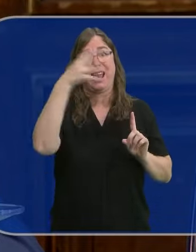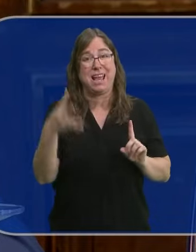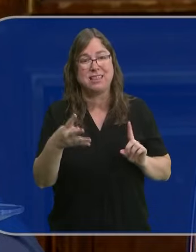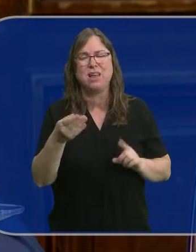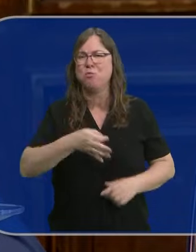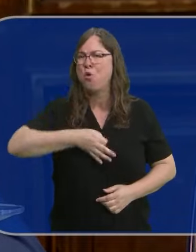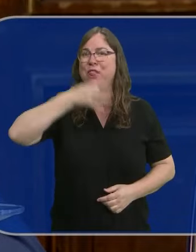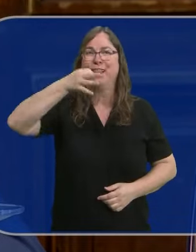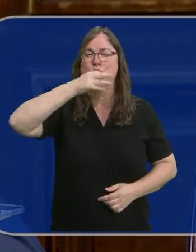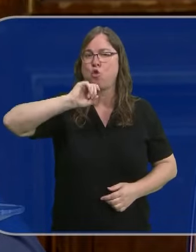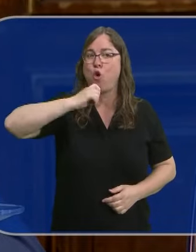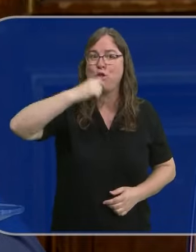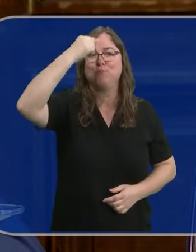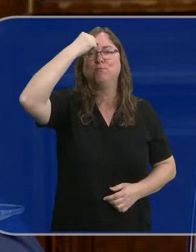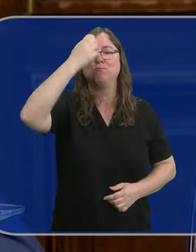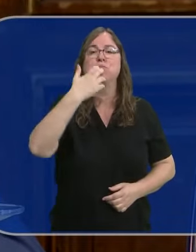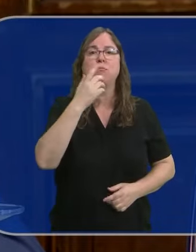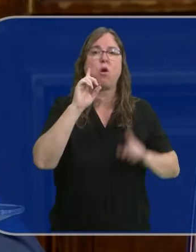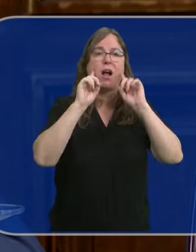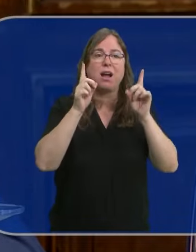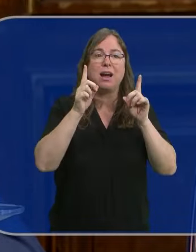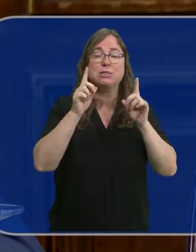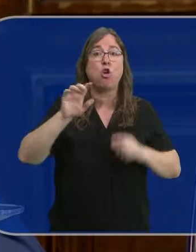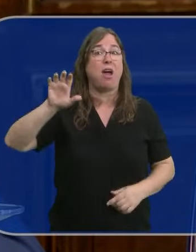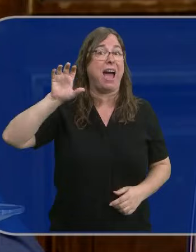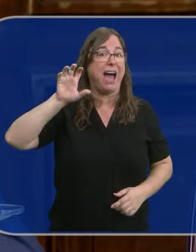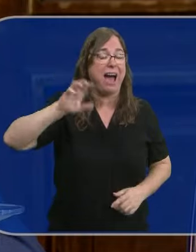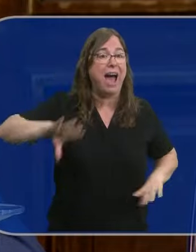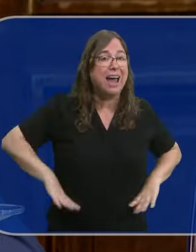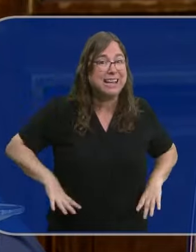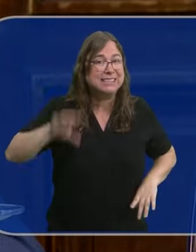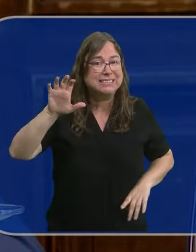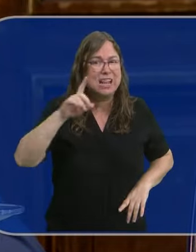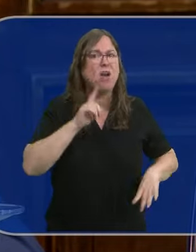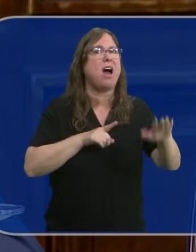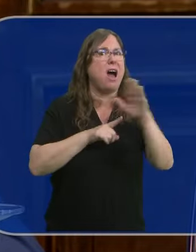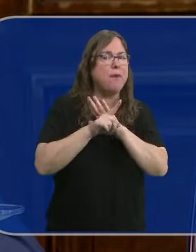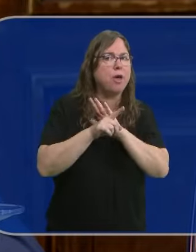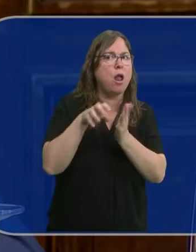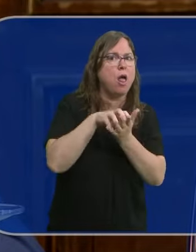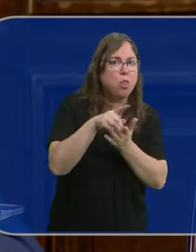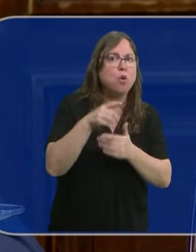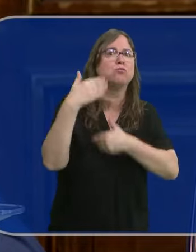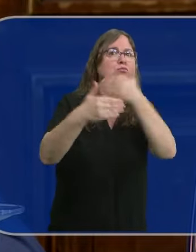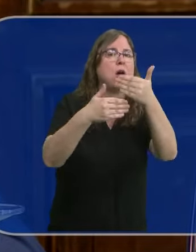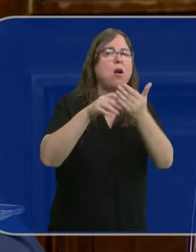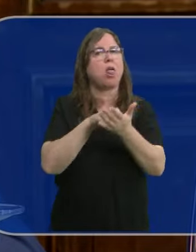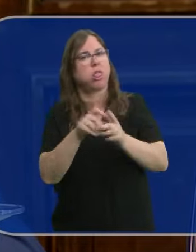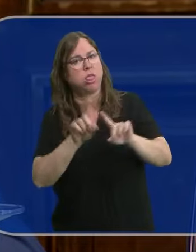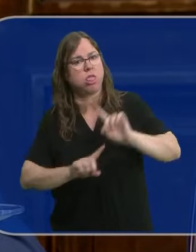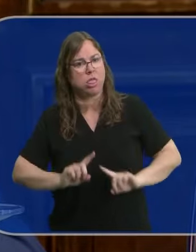sobre todo discursos de odio. Estoy pensando por ejemplo en el caso de Argentina donde se están cuestionando avances muy significativos que se habían llevado a cabo.